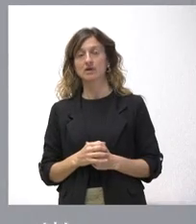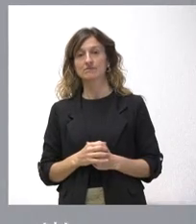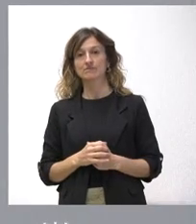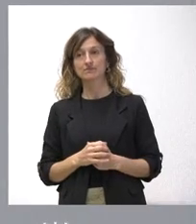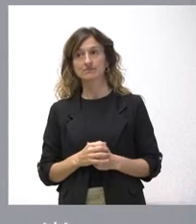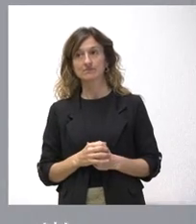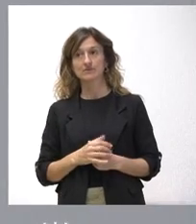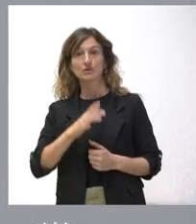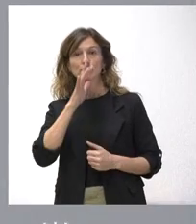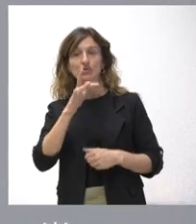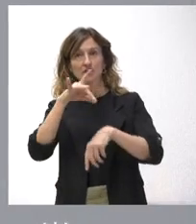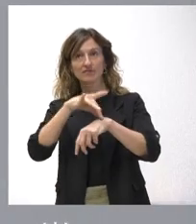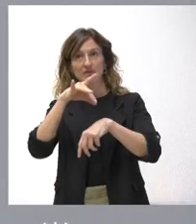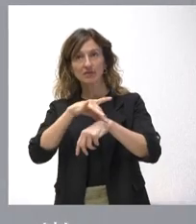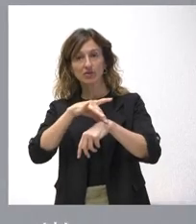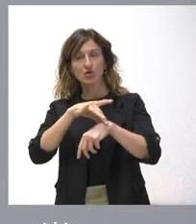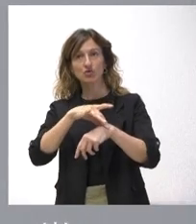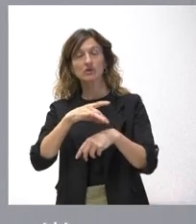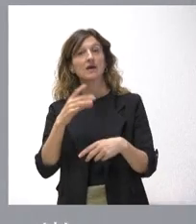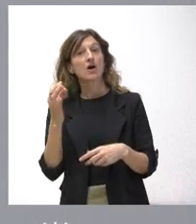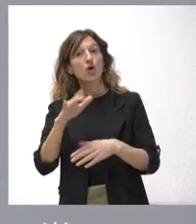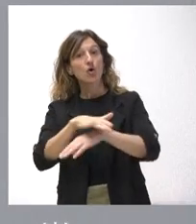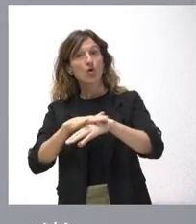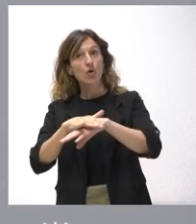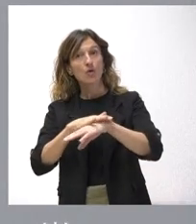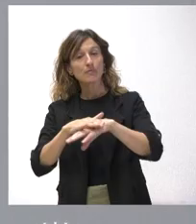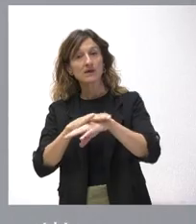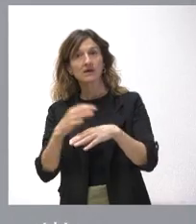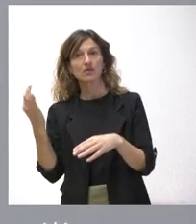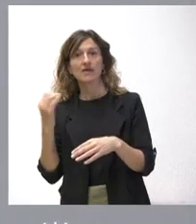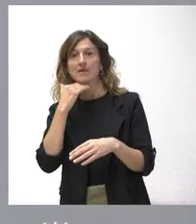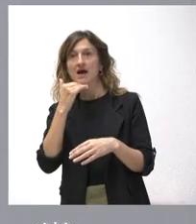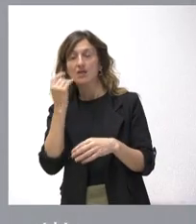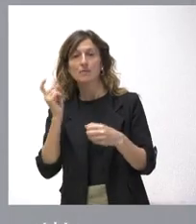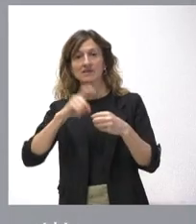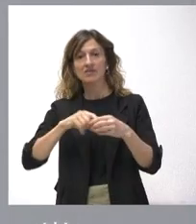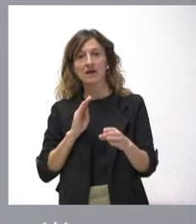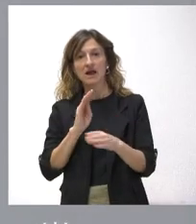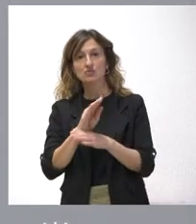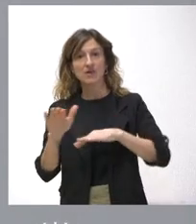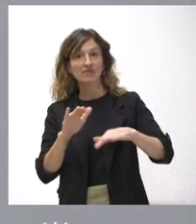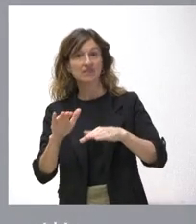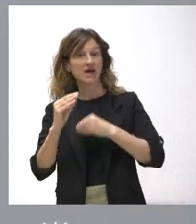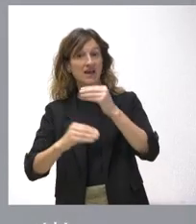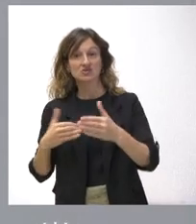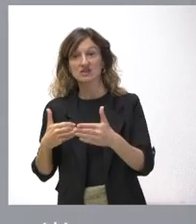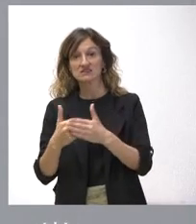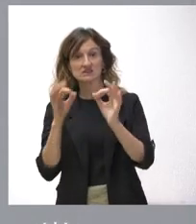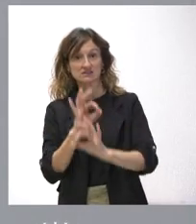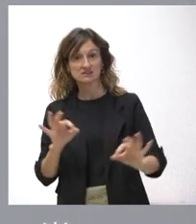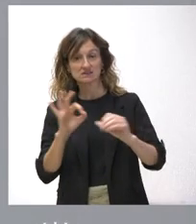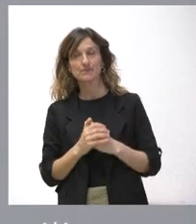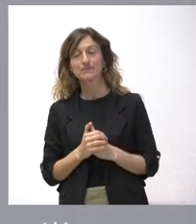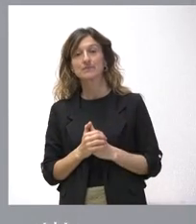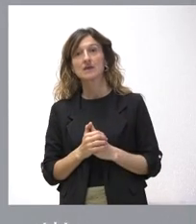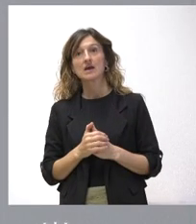precisamente por ser enfermedad de declaración obligatoria tendría el Gobierno que haber tenido alguna participación activa en estas ayudas y no lo ha hecho al menos hasta el momento, por